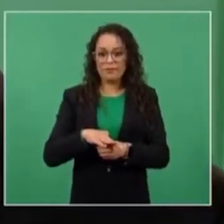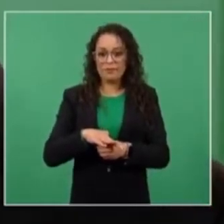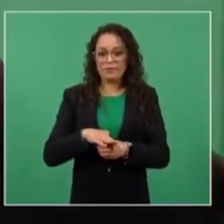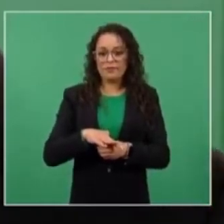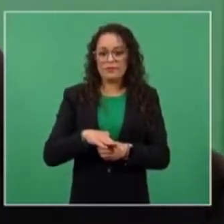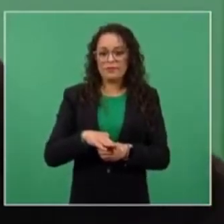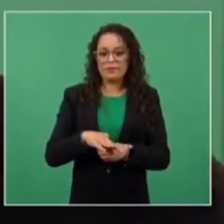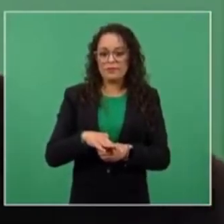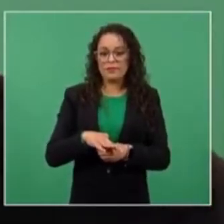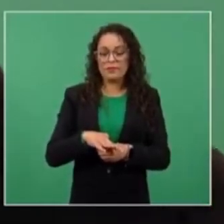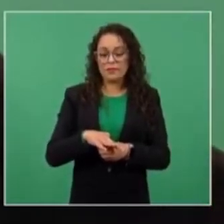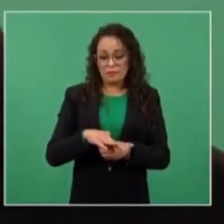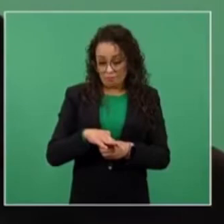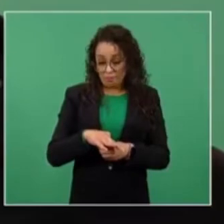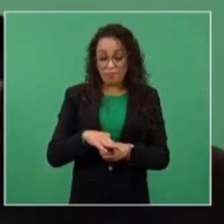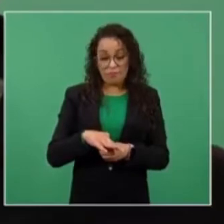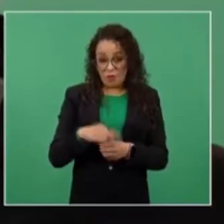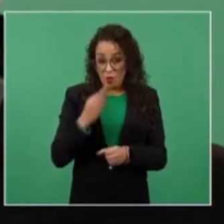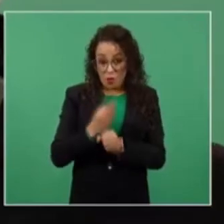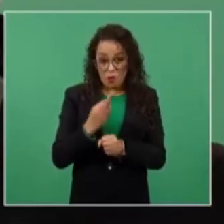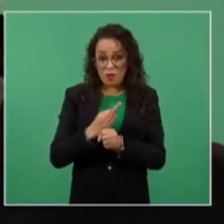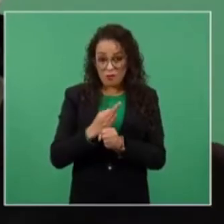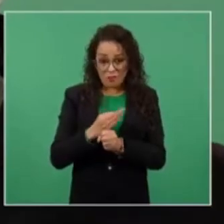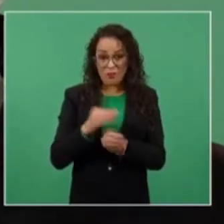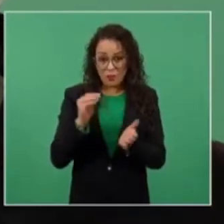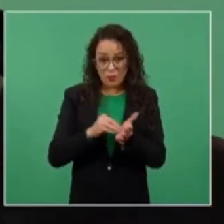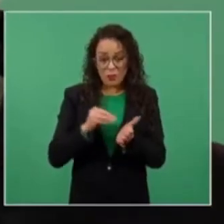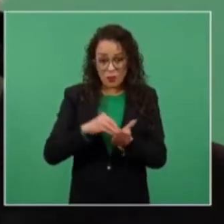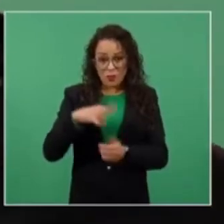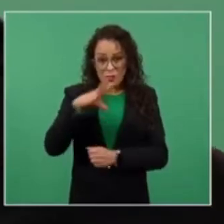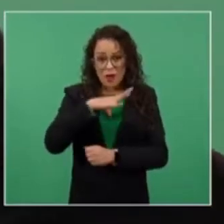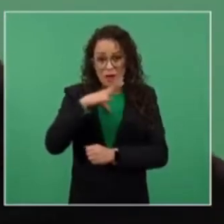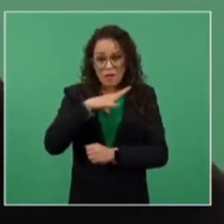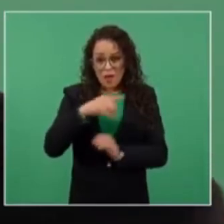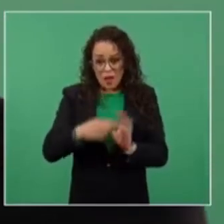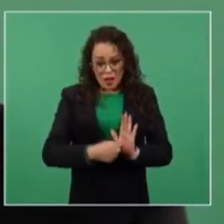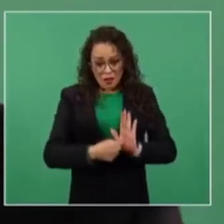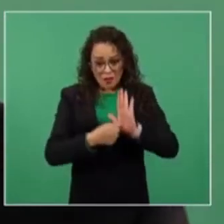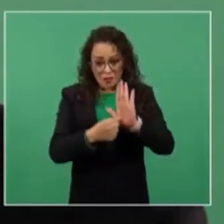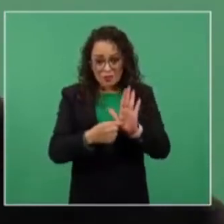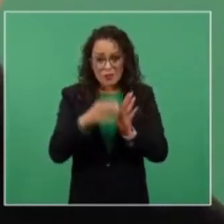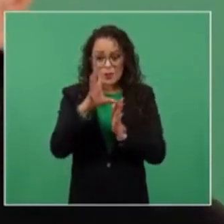está en la constitución además de que es